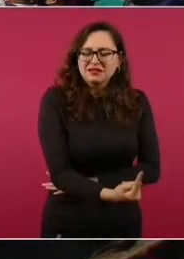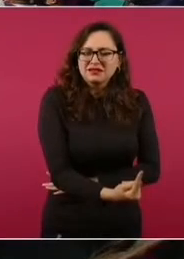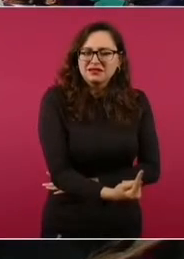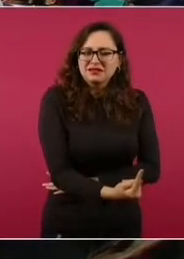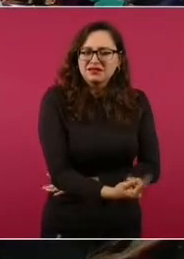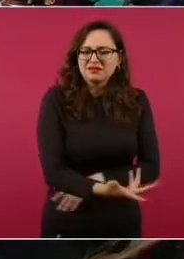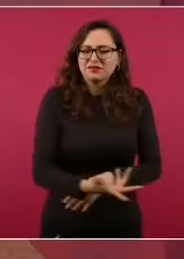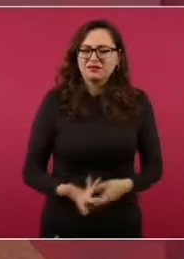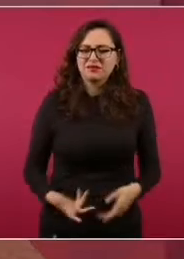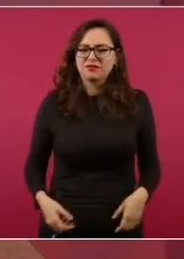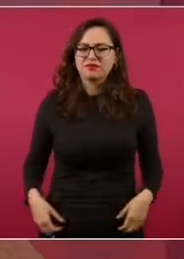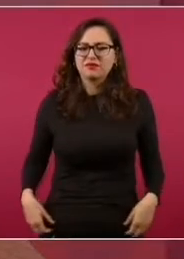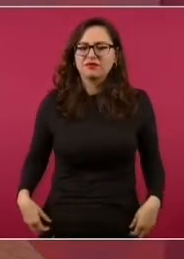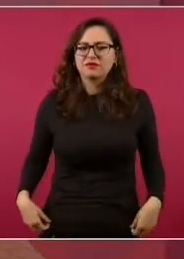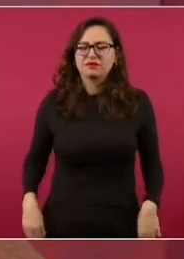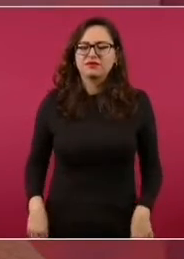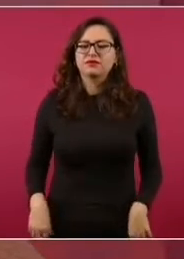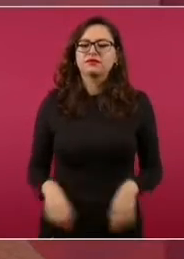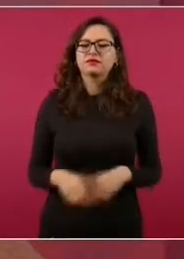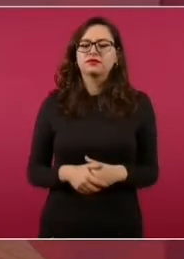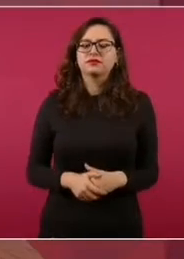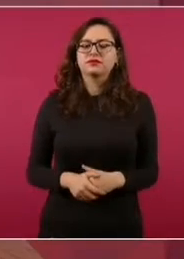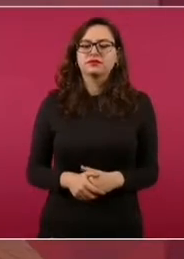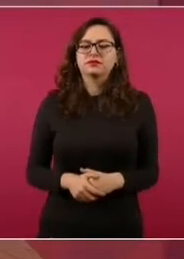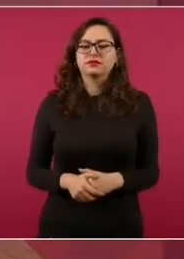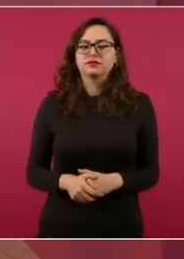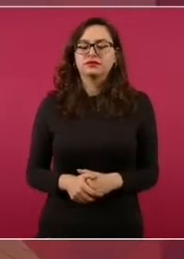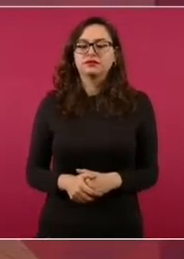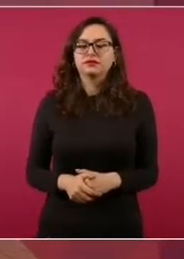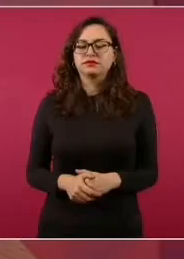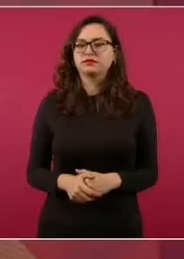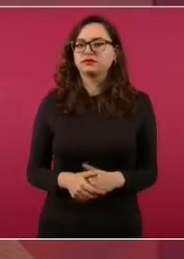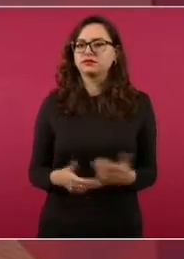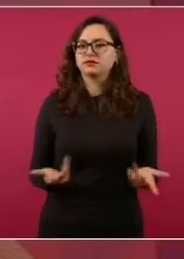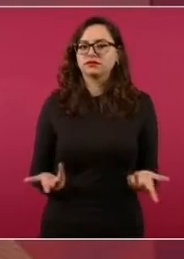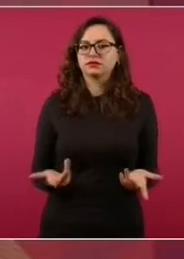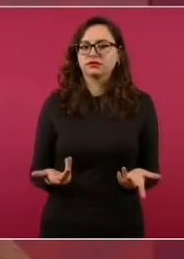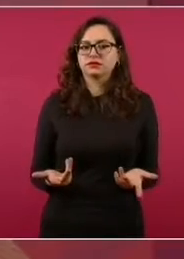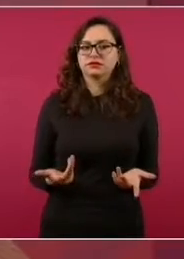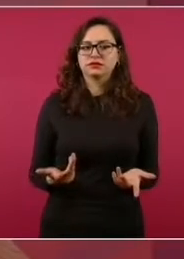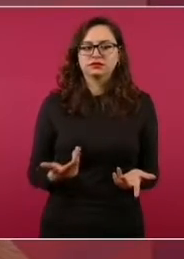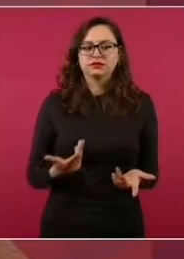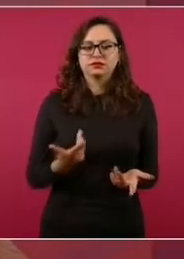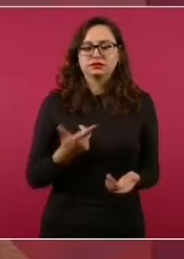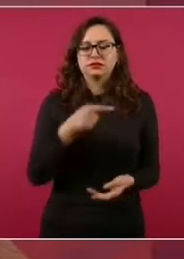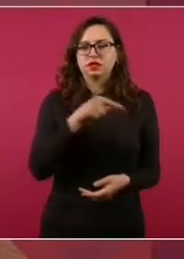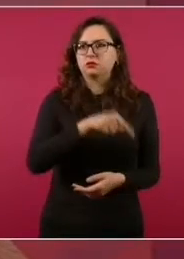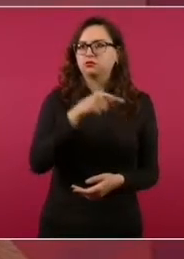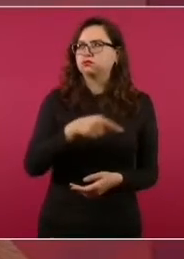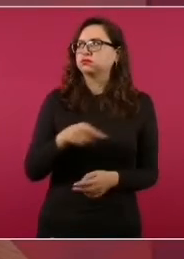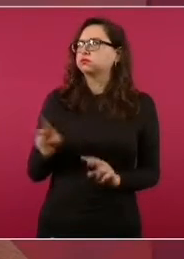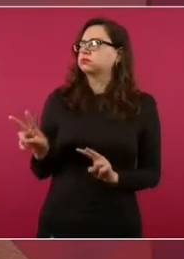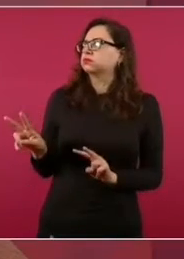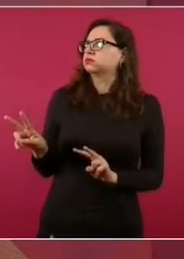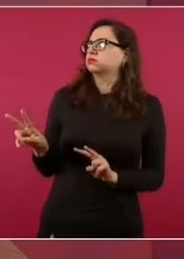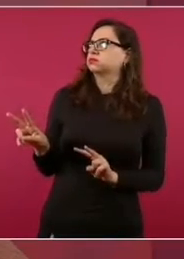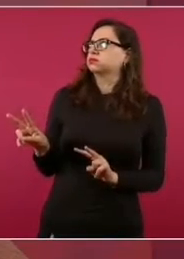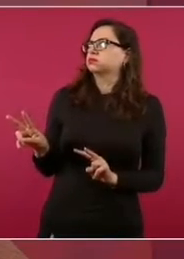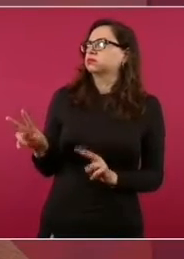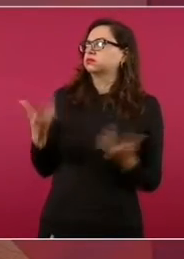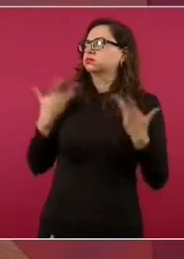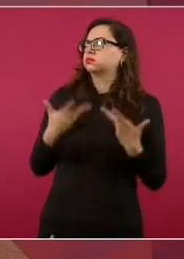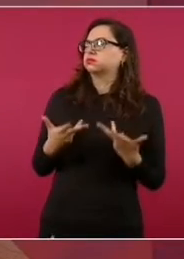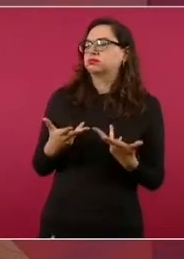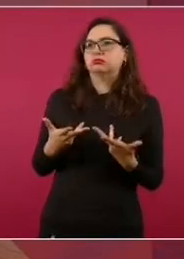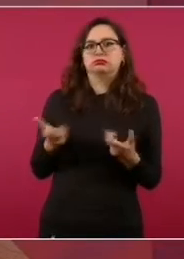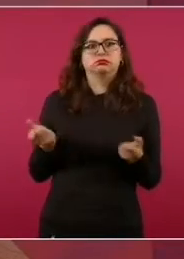Gonzalo y se lo cuenta a la mamá. Entonces, le dice, no, ese no es amigo de